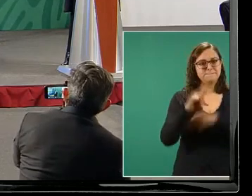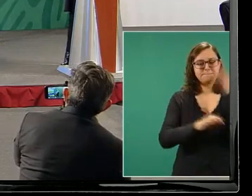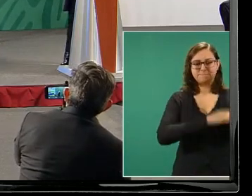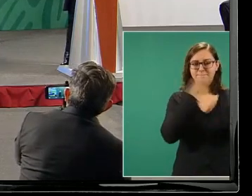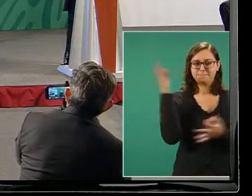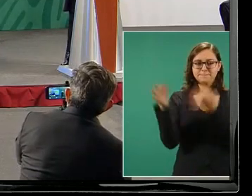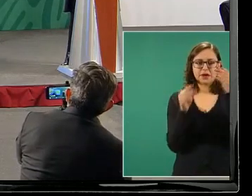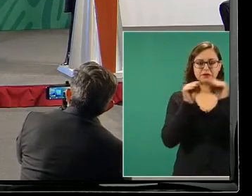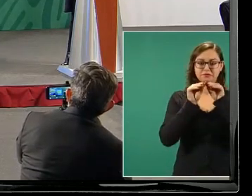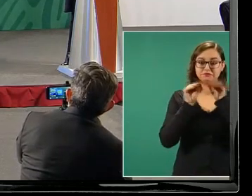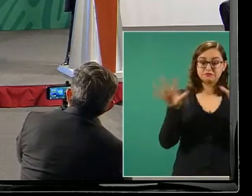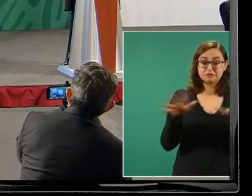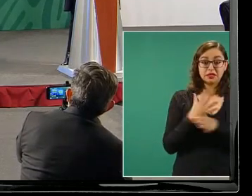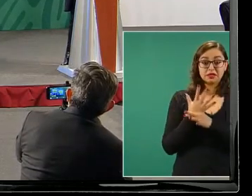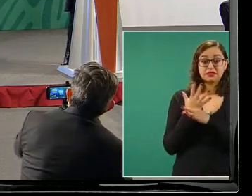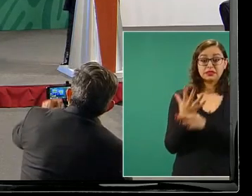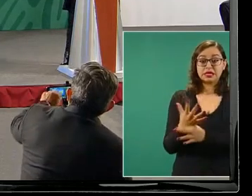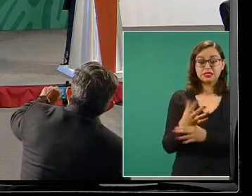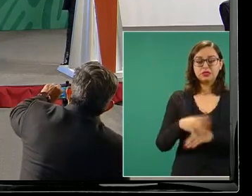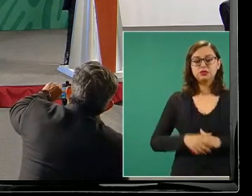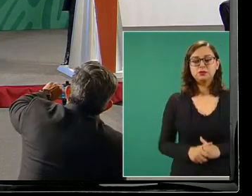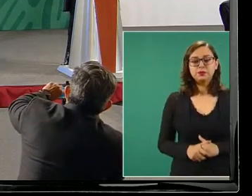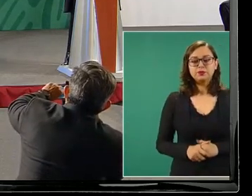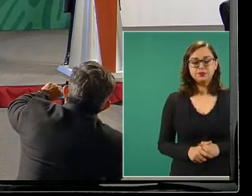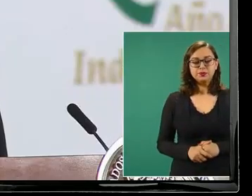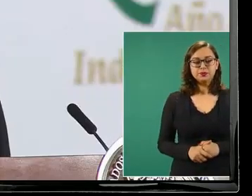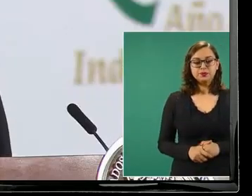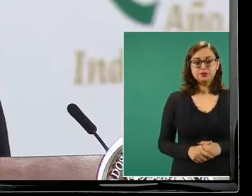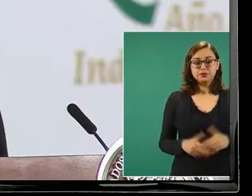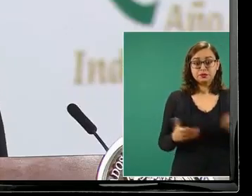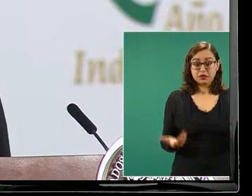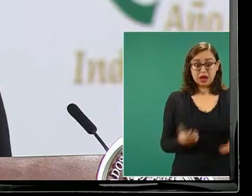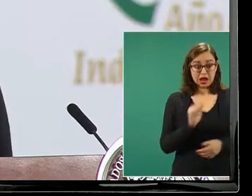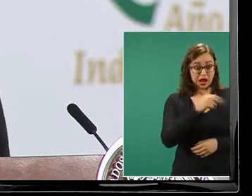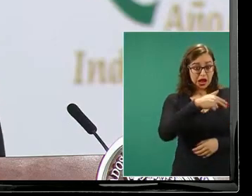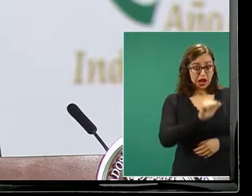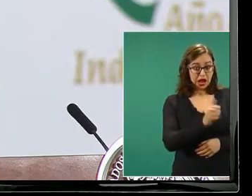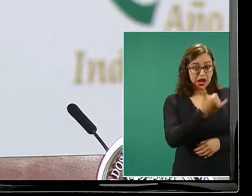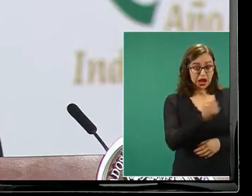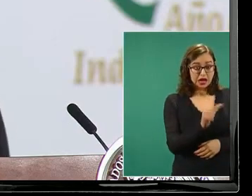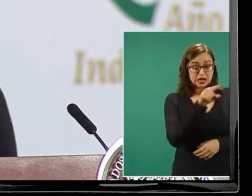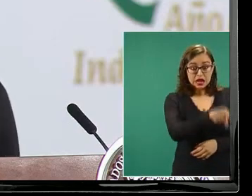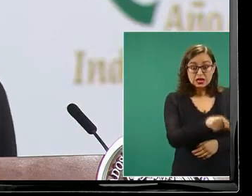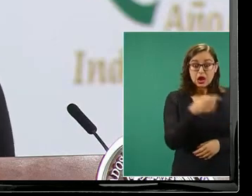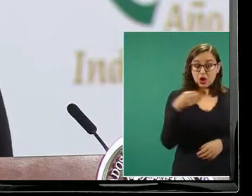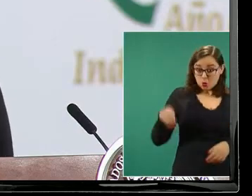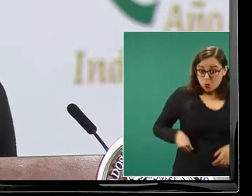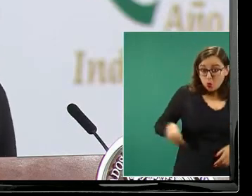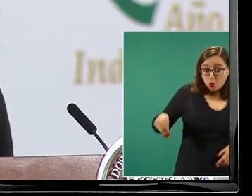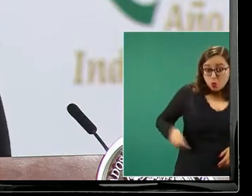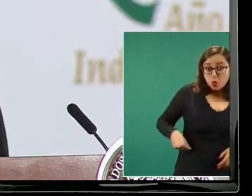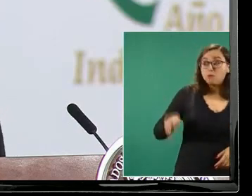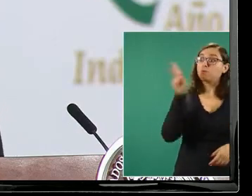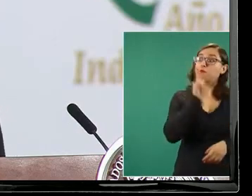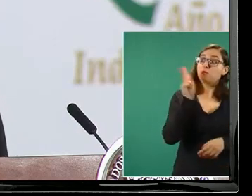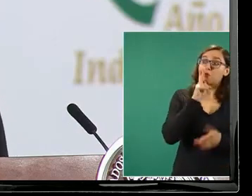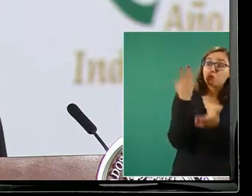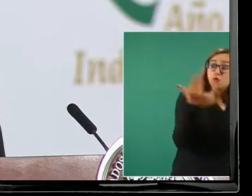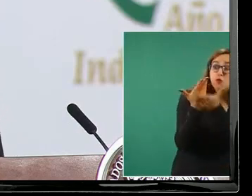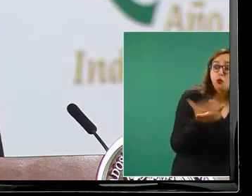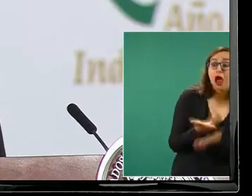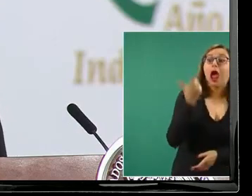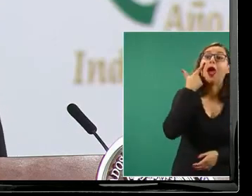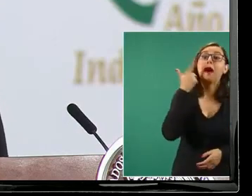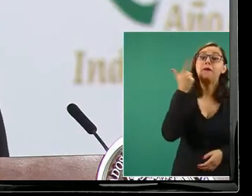afirmó yo no he visto una sola prueba que lo incrimine hablando de Ricardo Anaya cuando tienes un gobierno que brinde